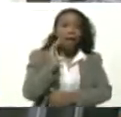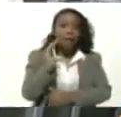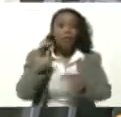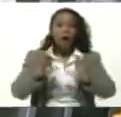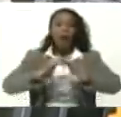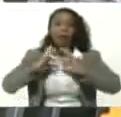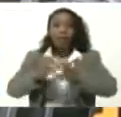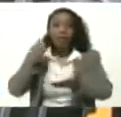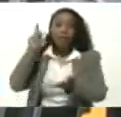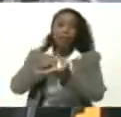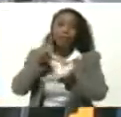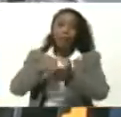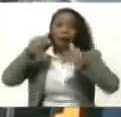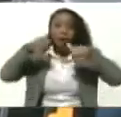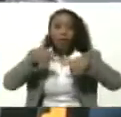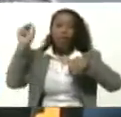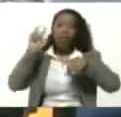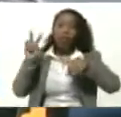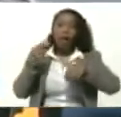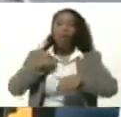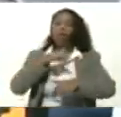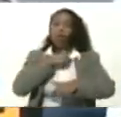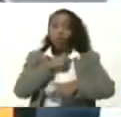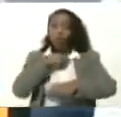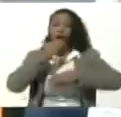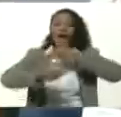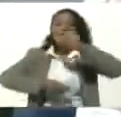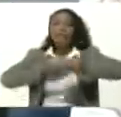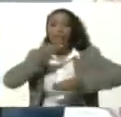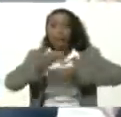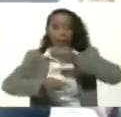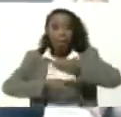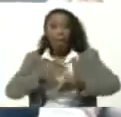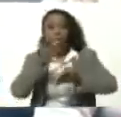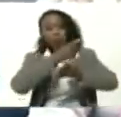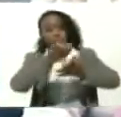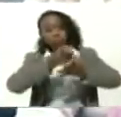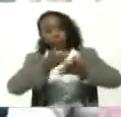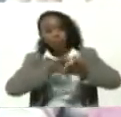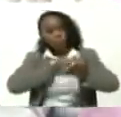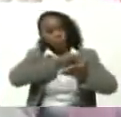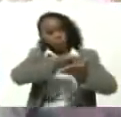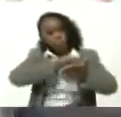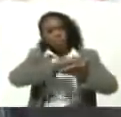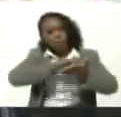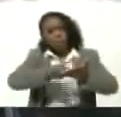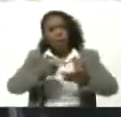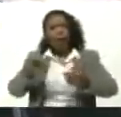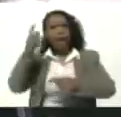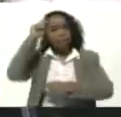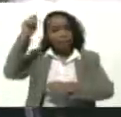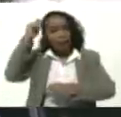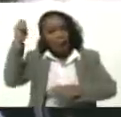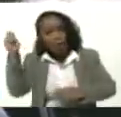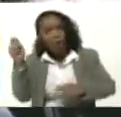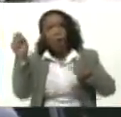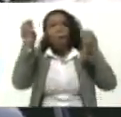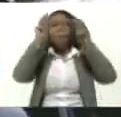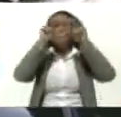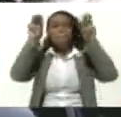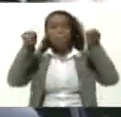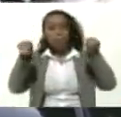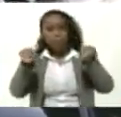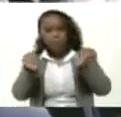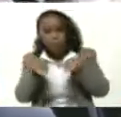presenciales En Venezuela Hemos elaborado Hemos Un documento Teórico Metodológico